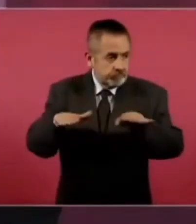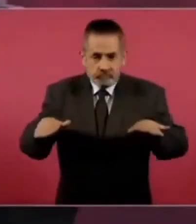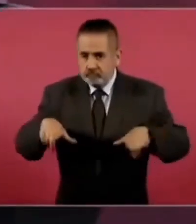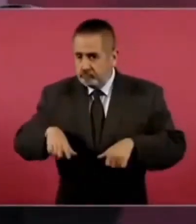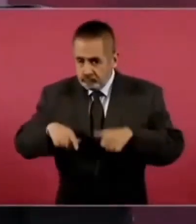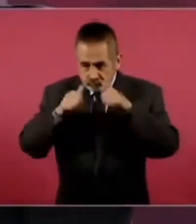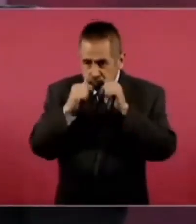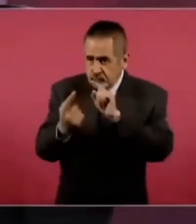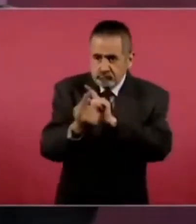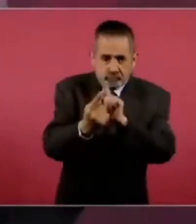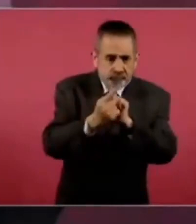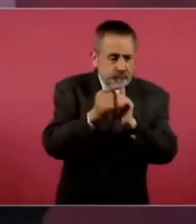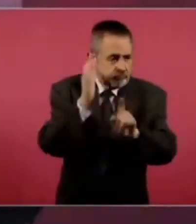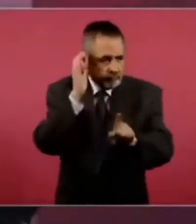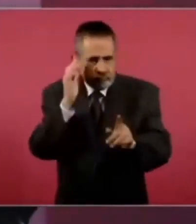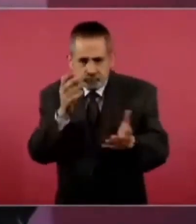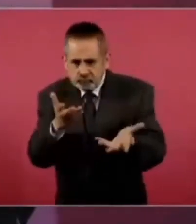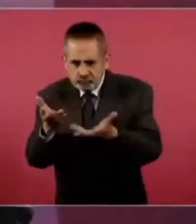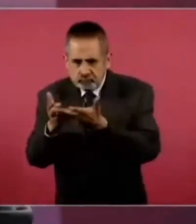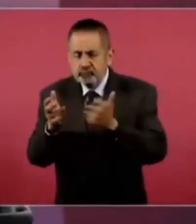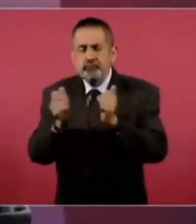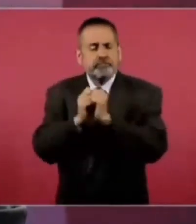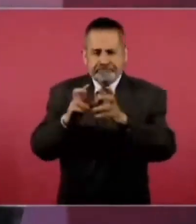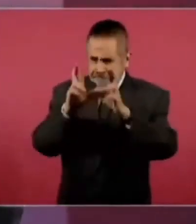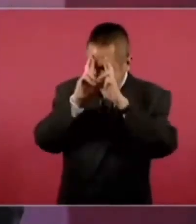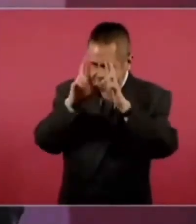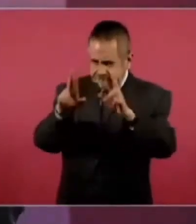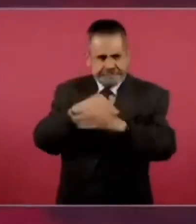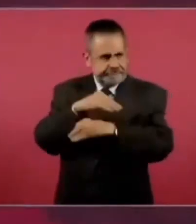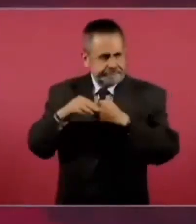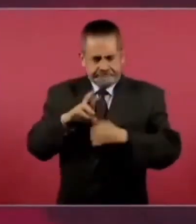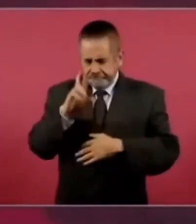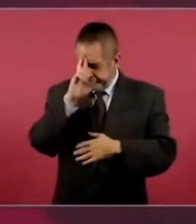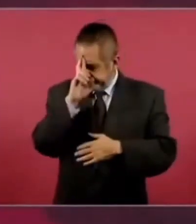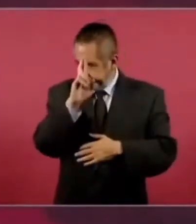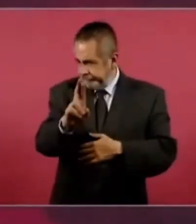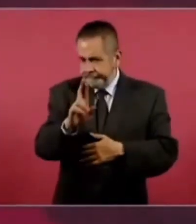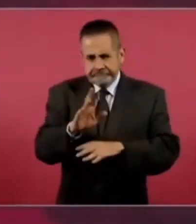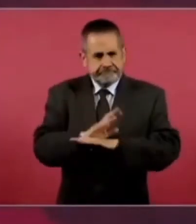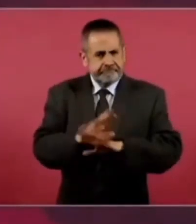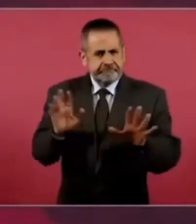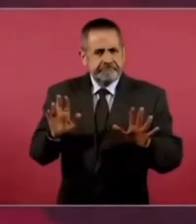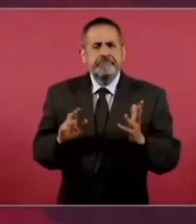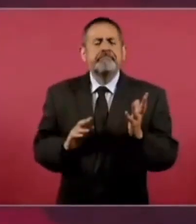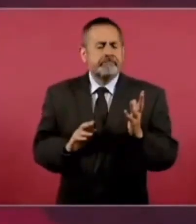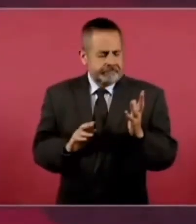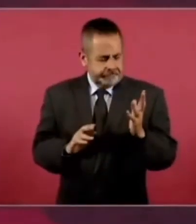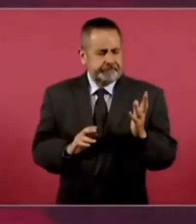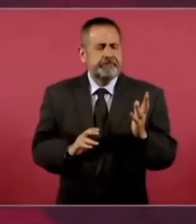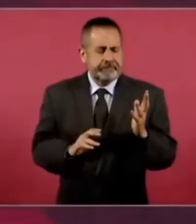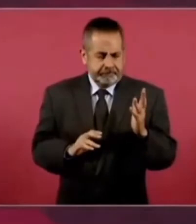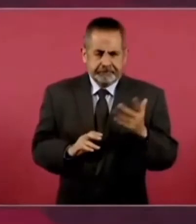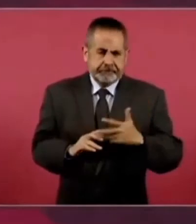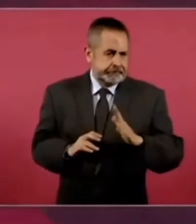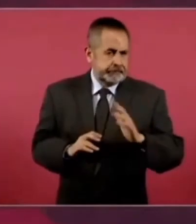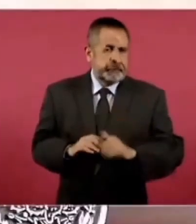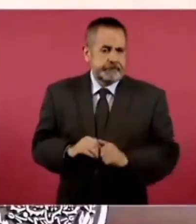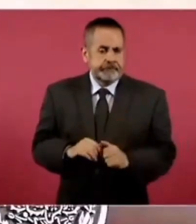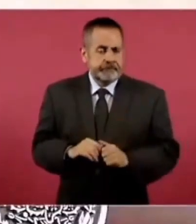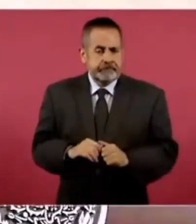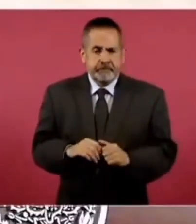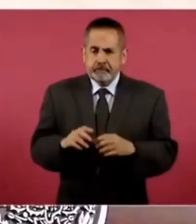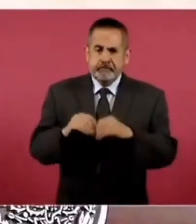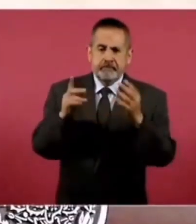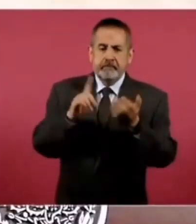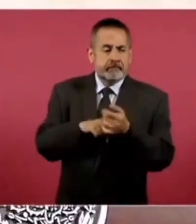atendiendo a todos, escuchando a todos, respetando a todos. Aún, desde